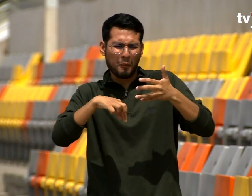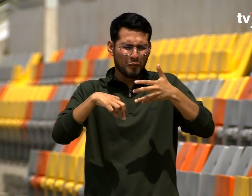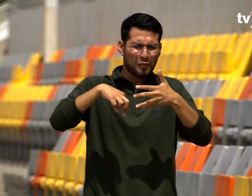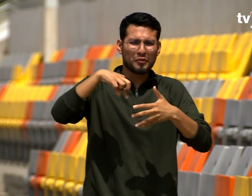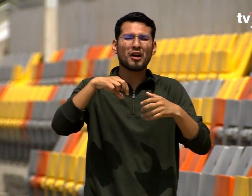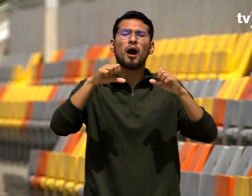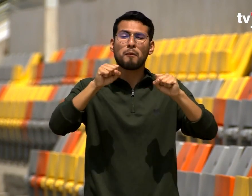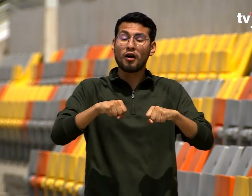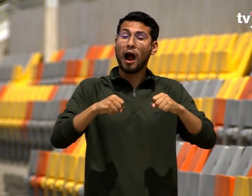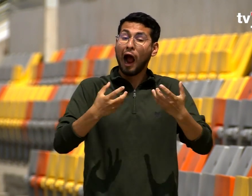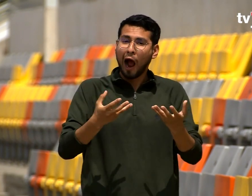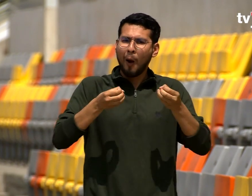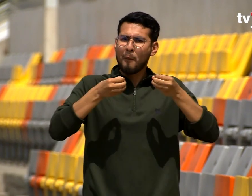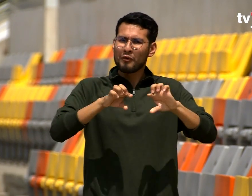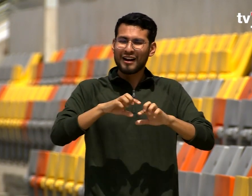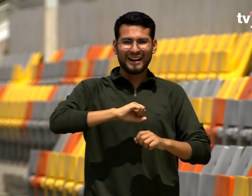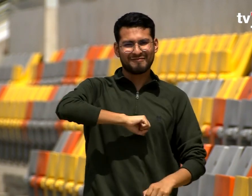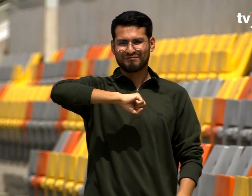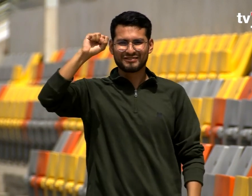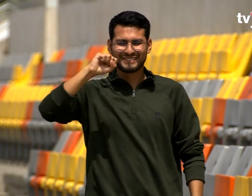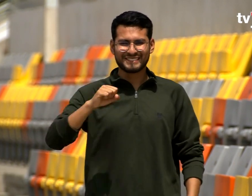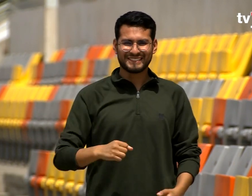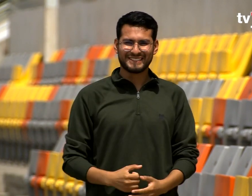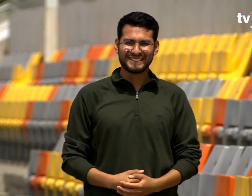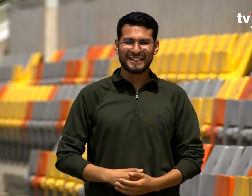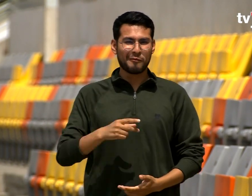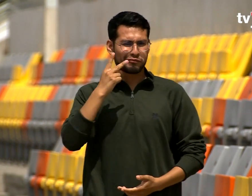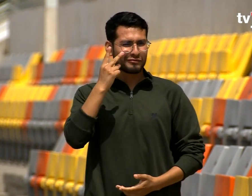un lugar Y una gran oportunidad